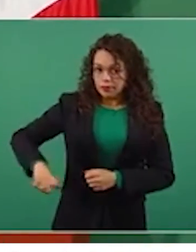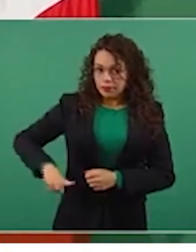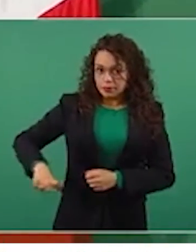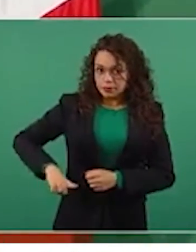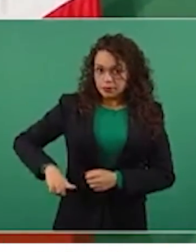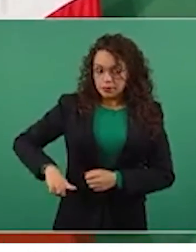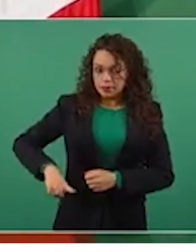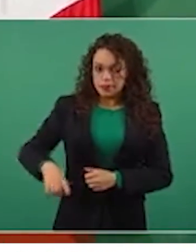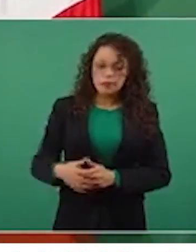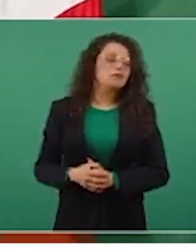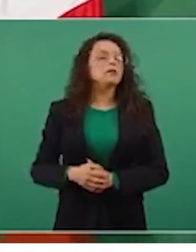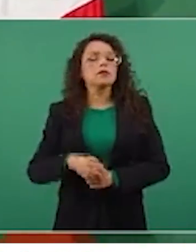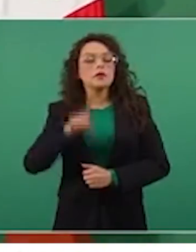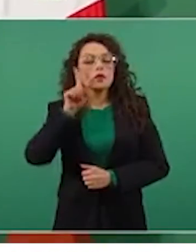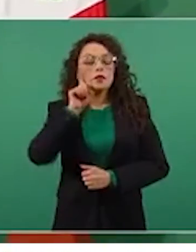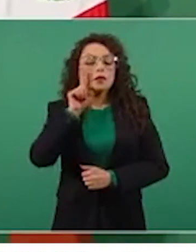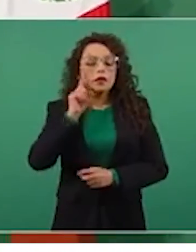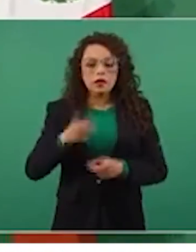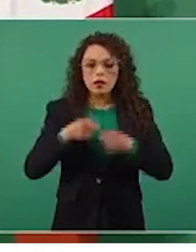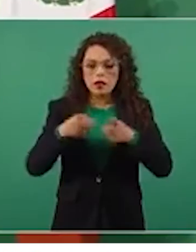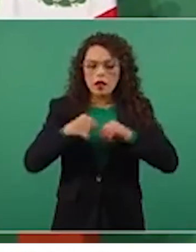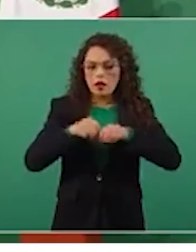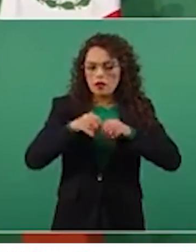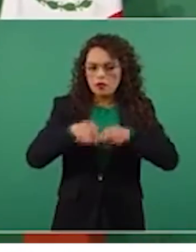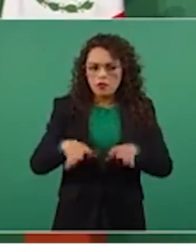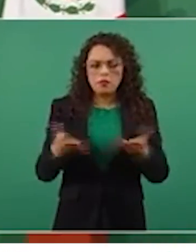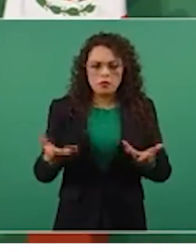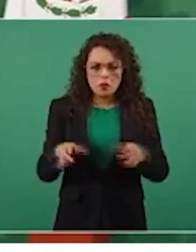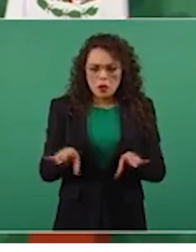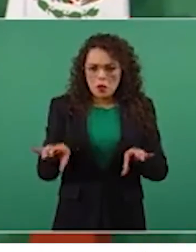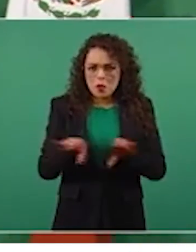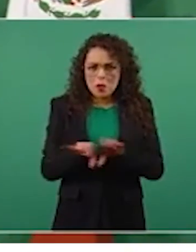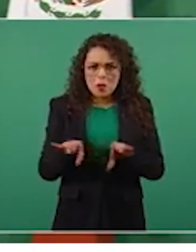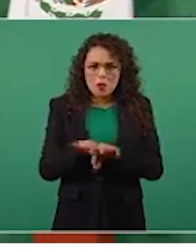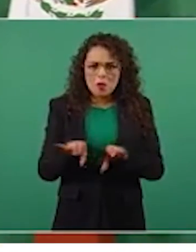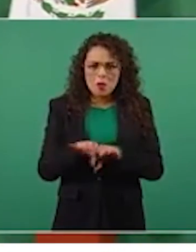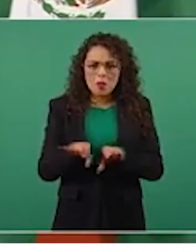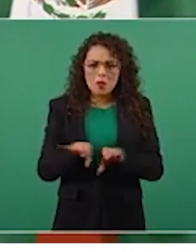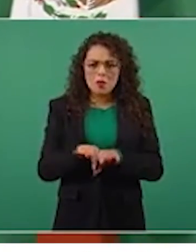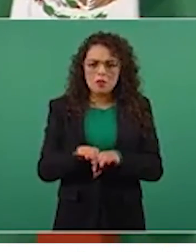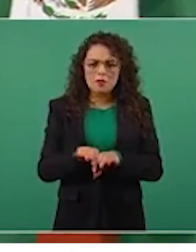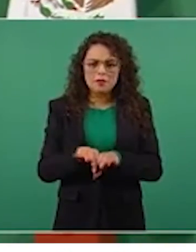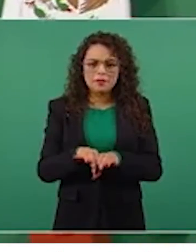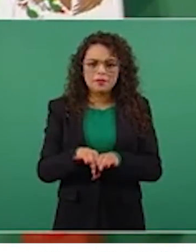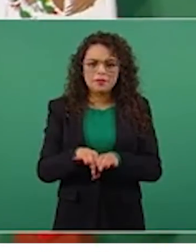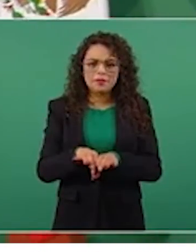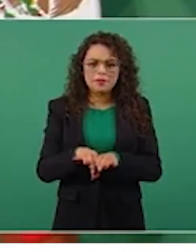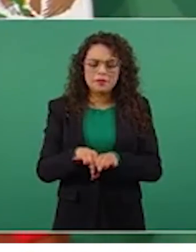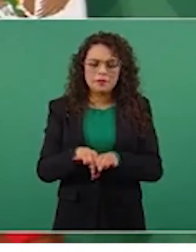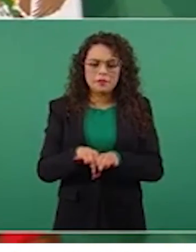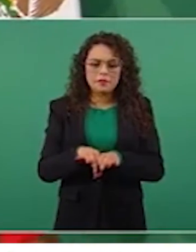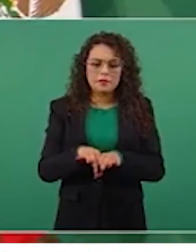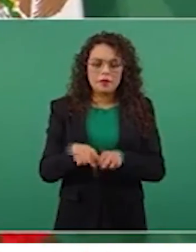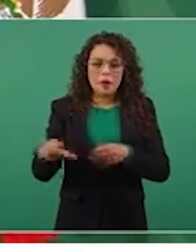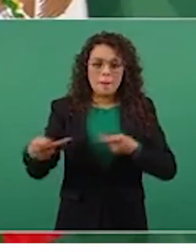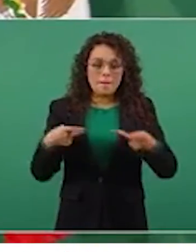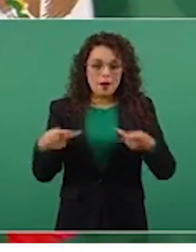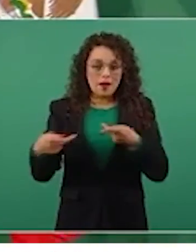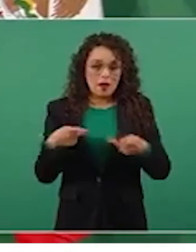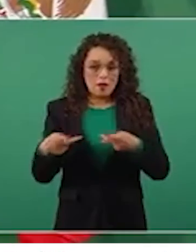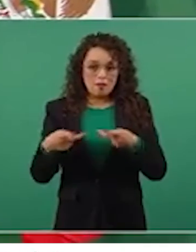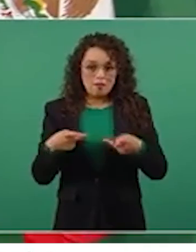mañana vamos a informar de cómo ya se están preparando muchas